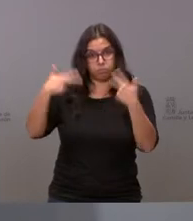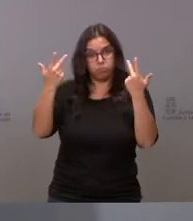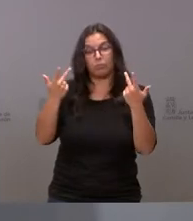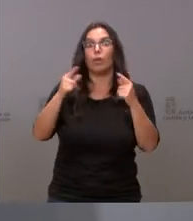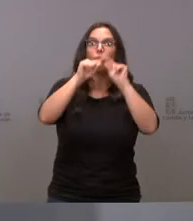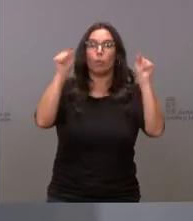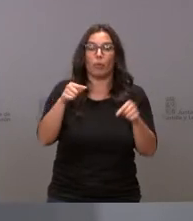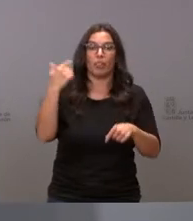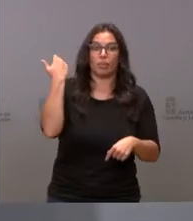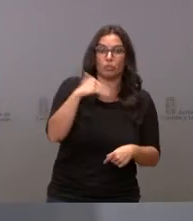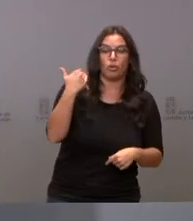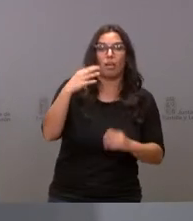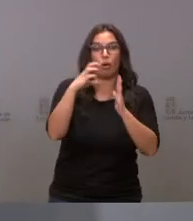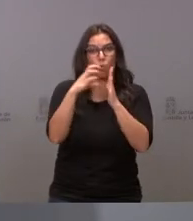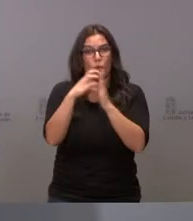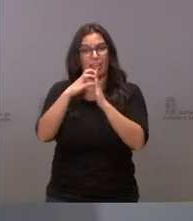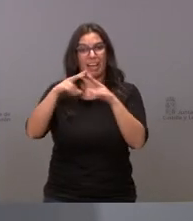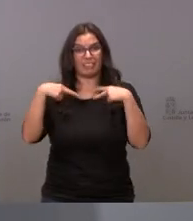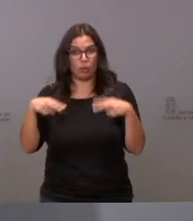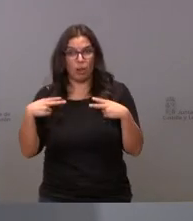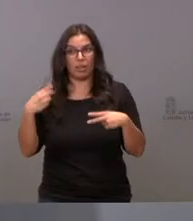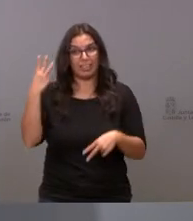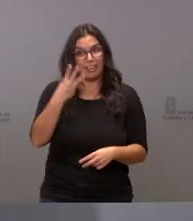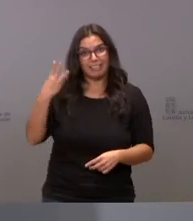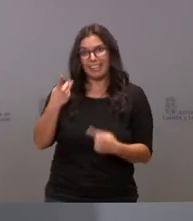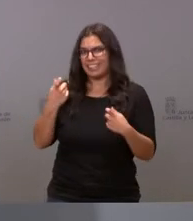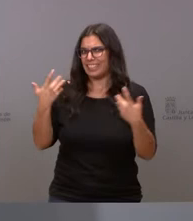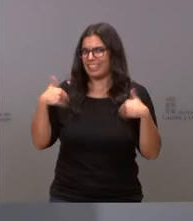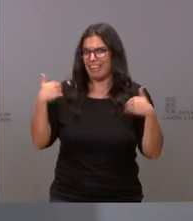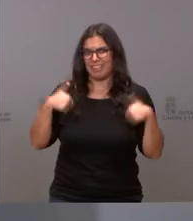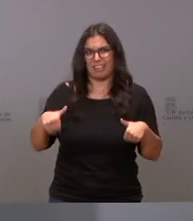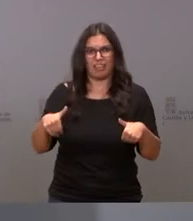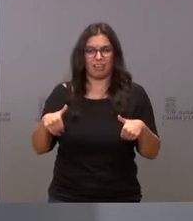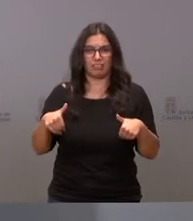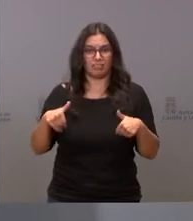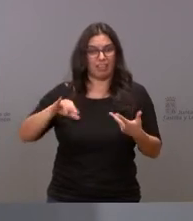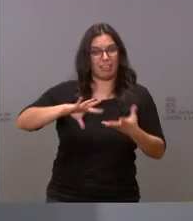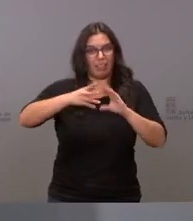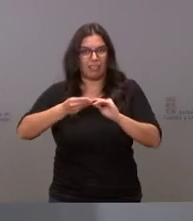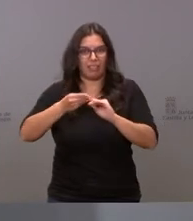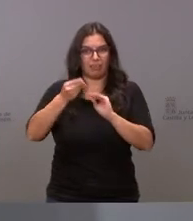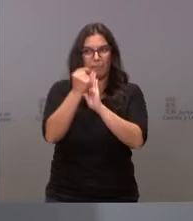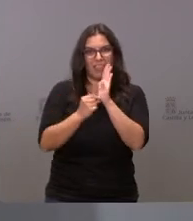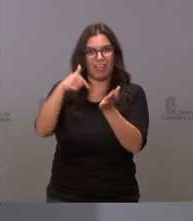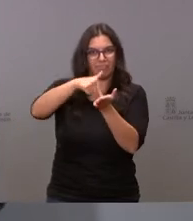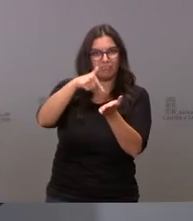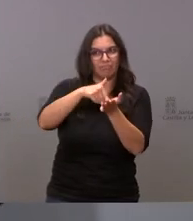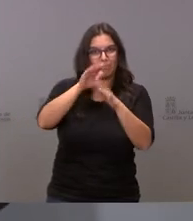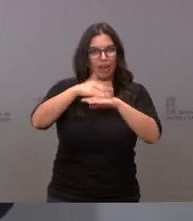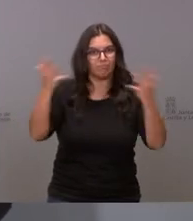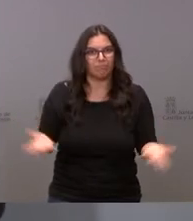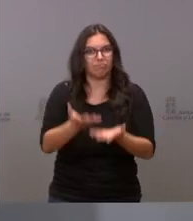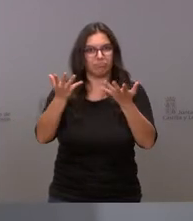Soria, Cuenca Teruel necesitan con urgencia este tipo de medidas fiscales que incentiven